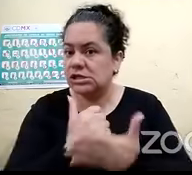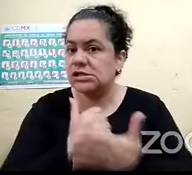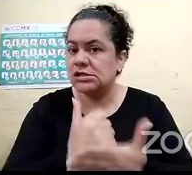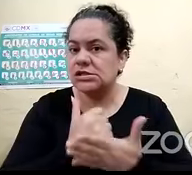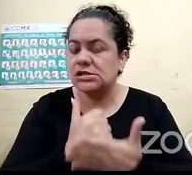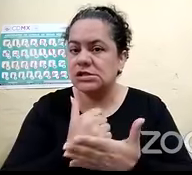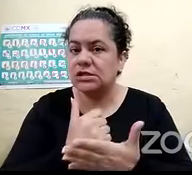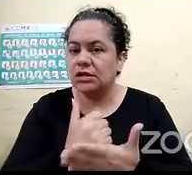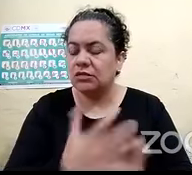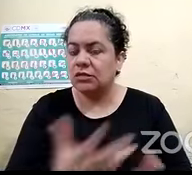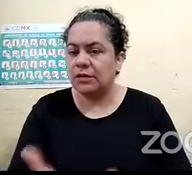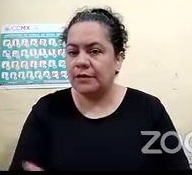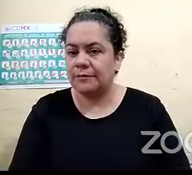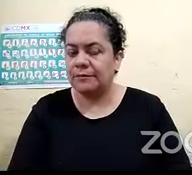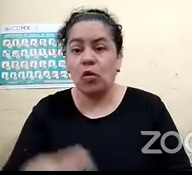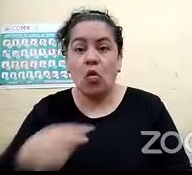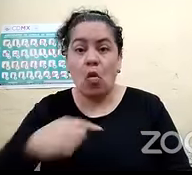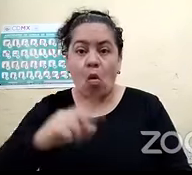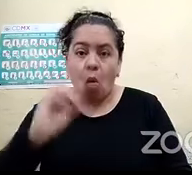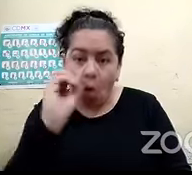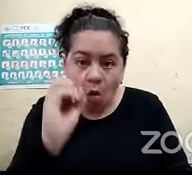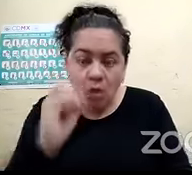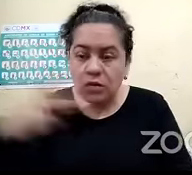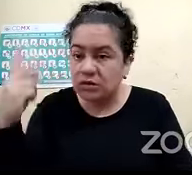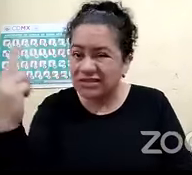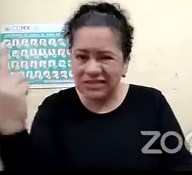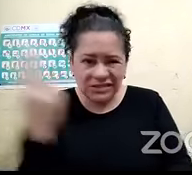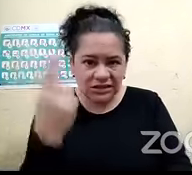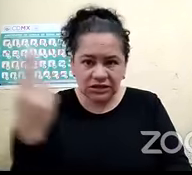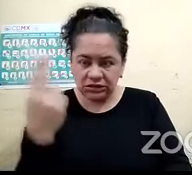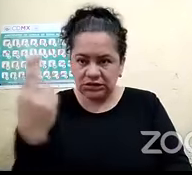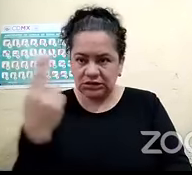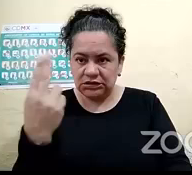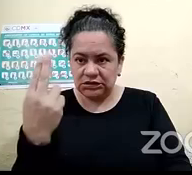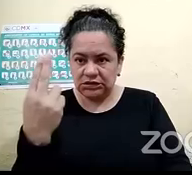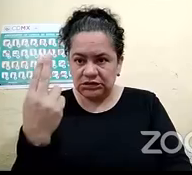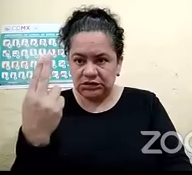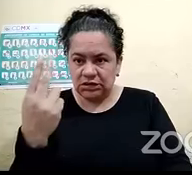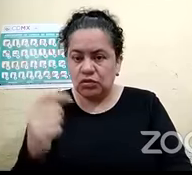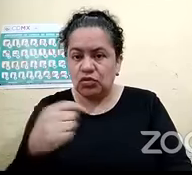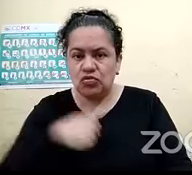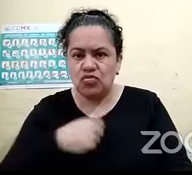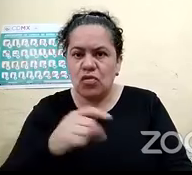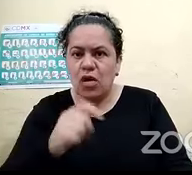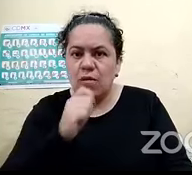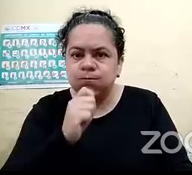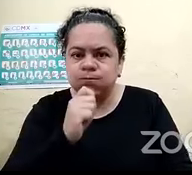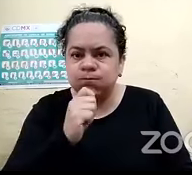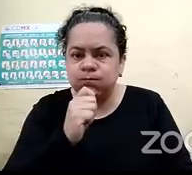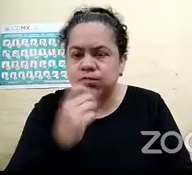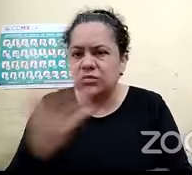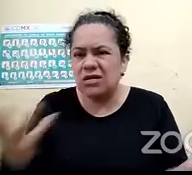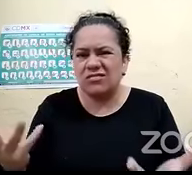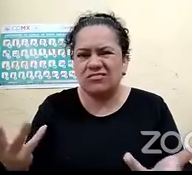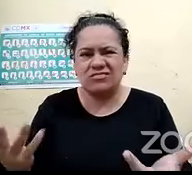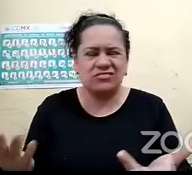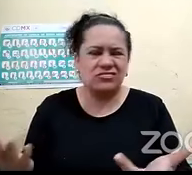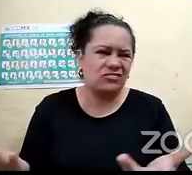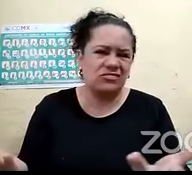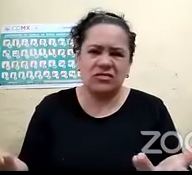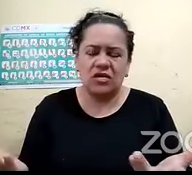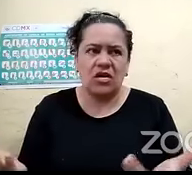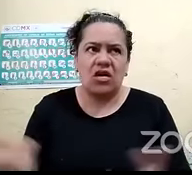este poder poder sonarlo este pero no nunca he